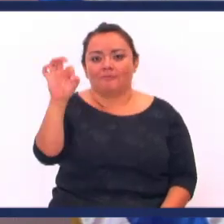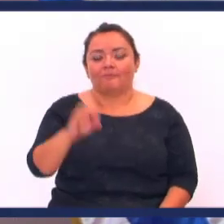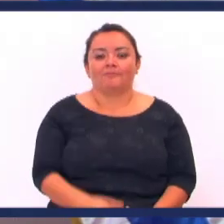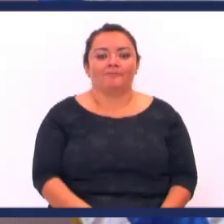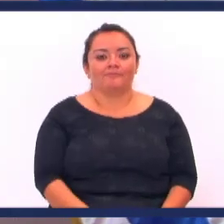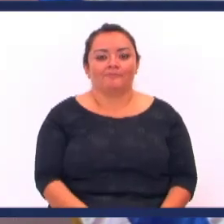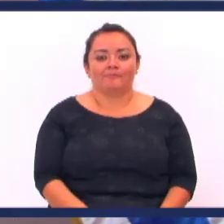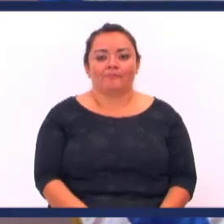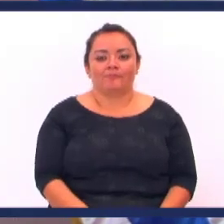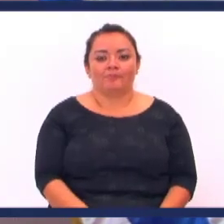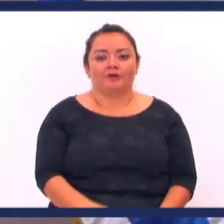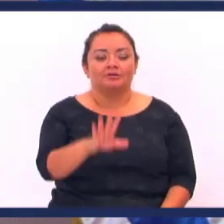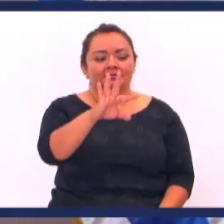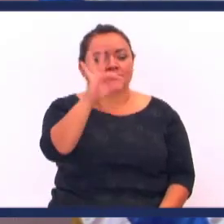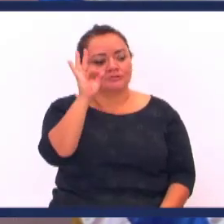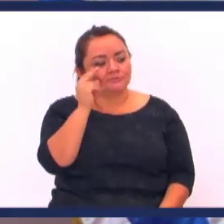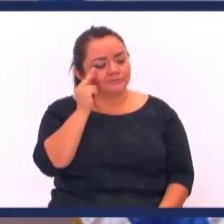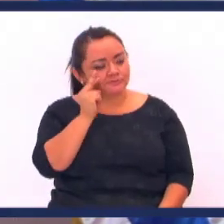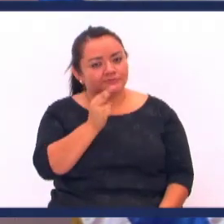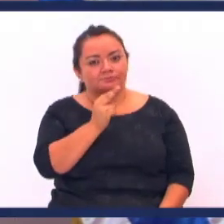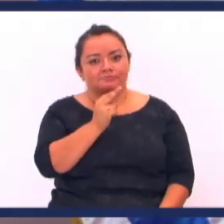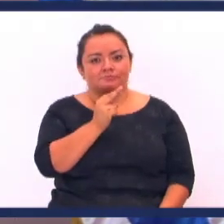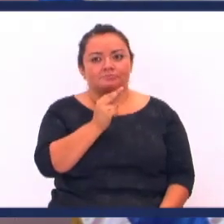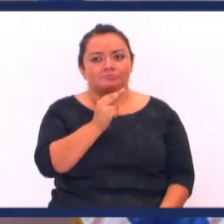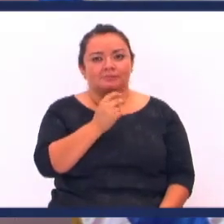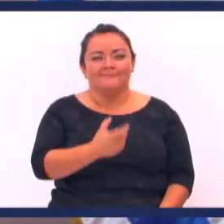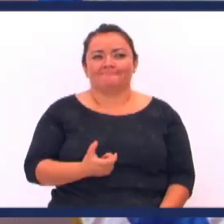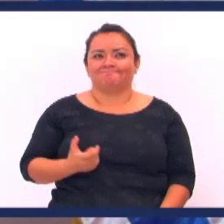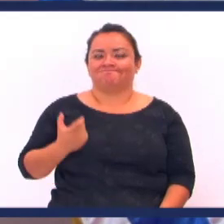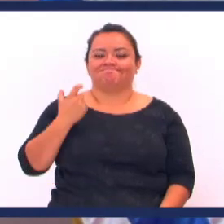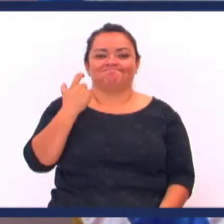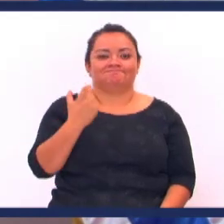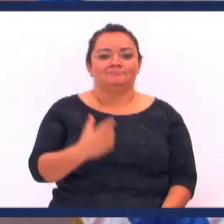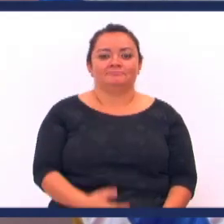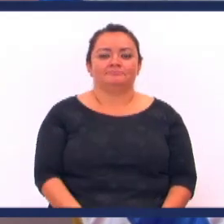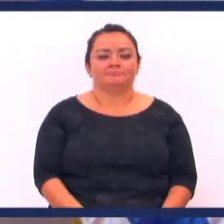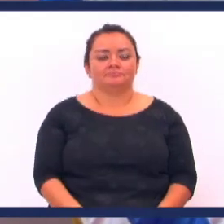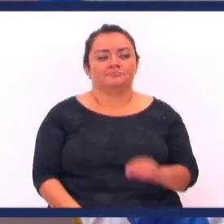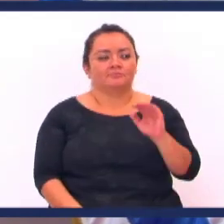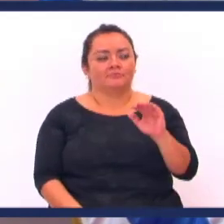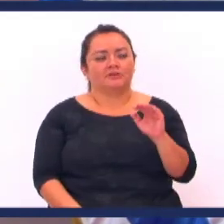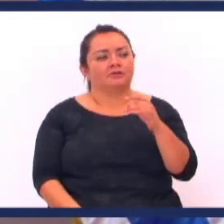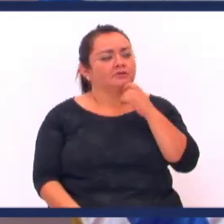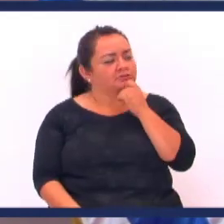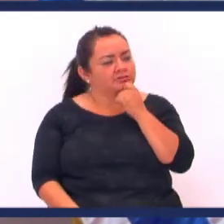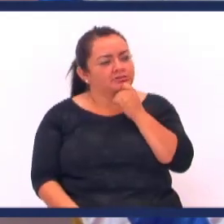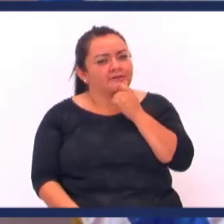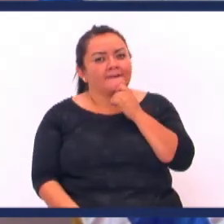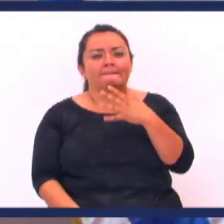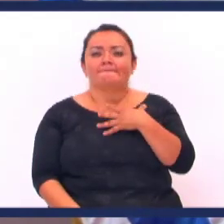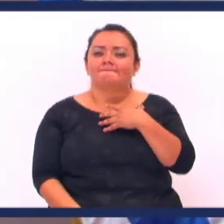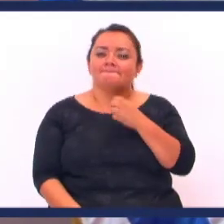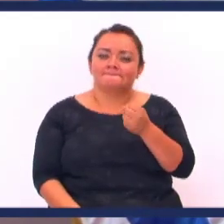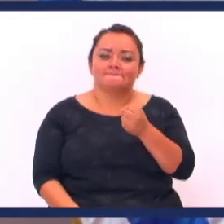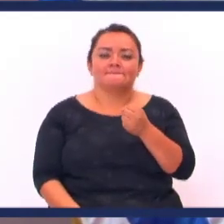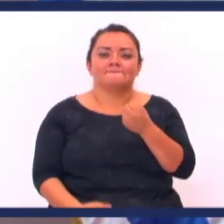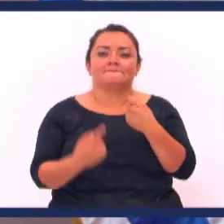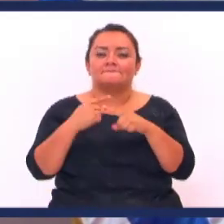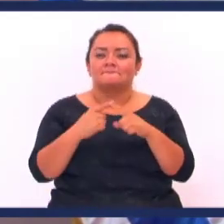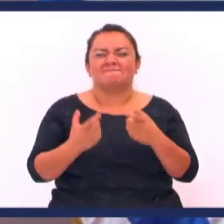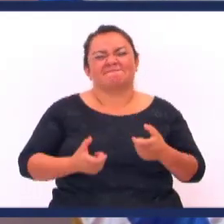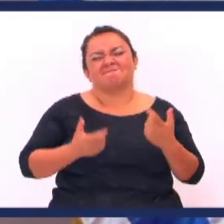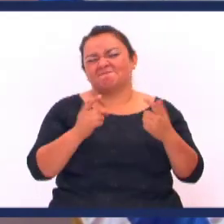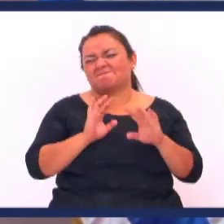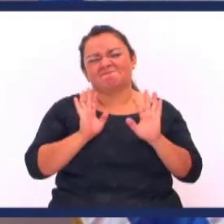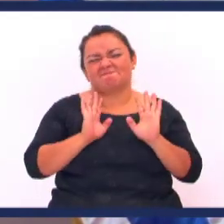luces Y cuando las encontramos Eran sumamente caras Y le dije Al brother Mira a mi me gustan Le dije Pero la